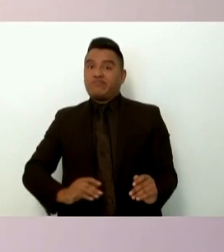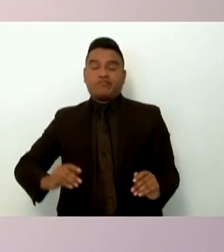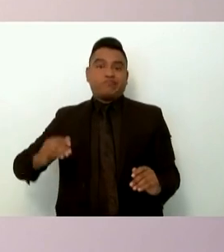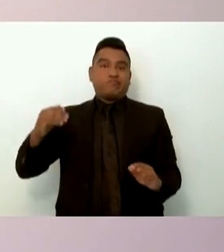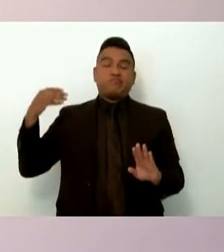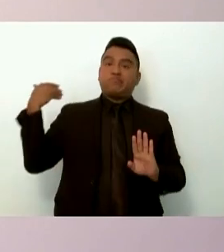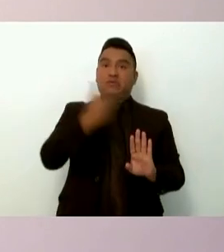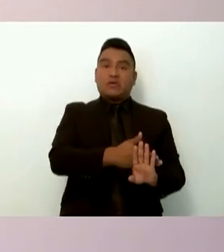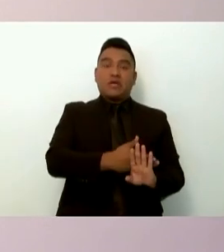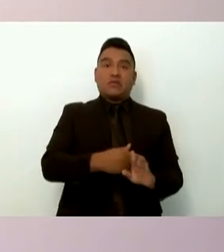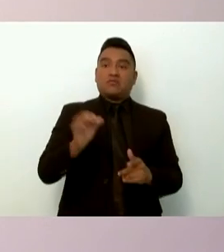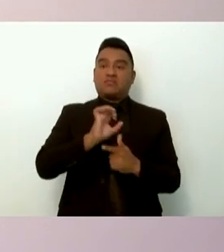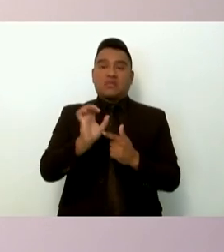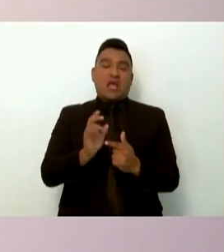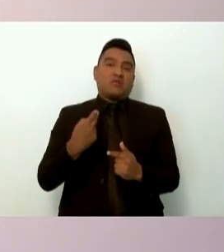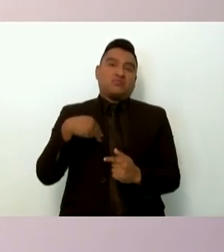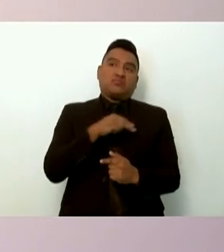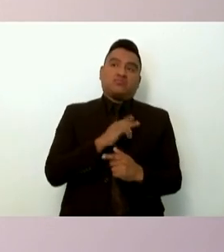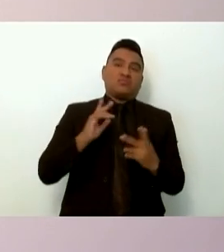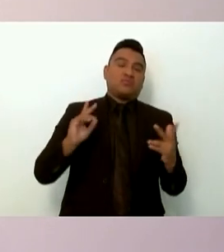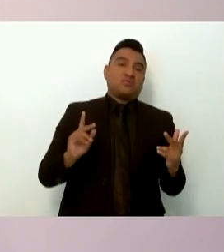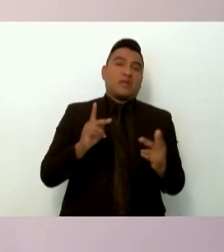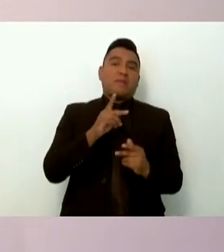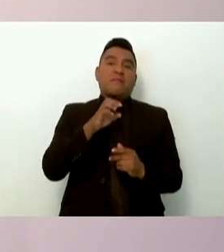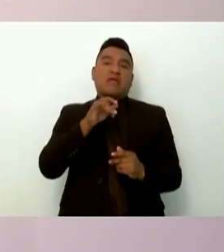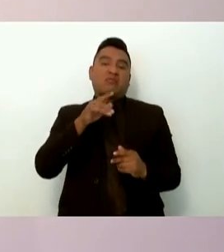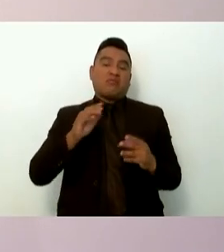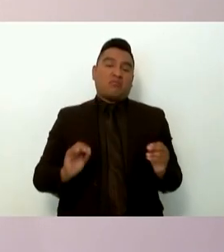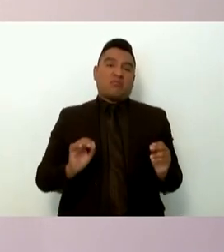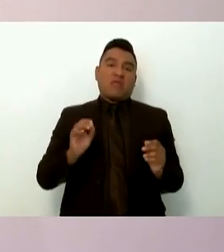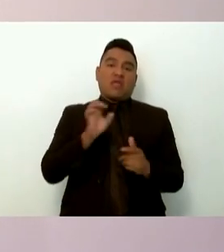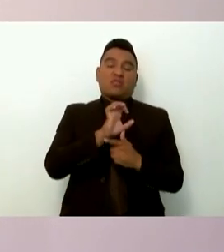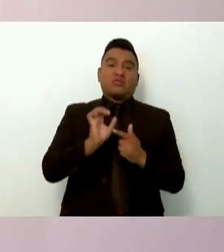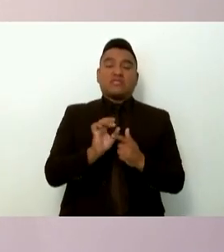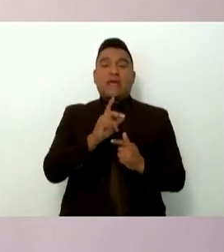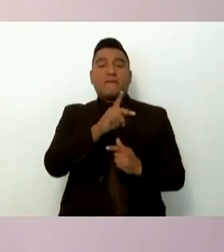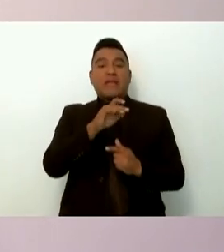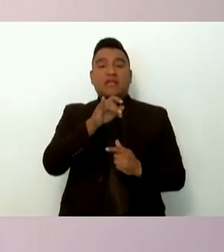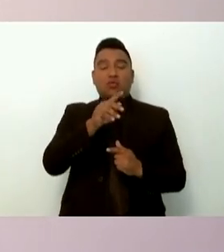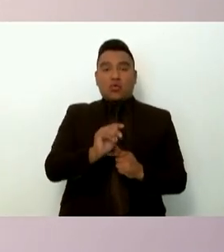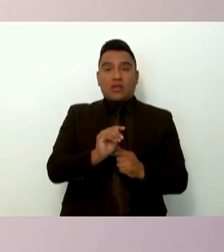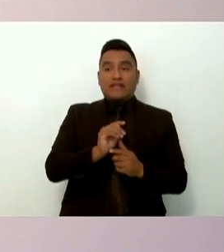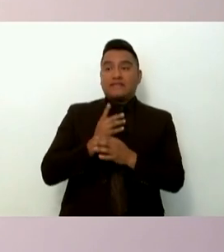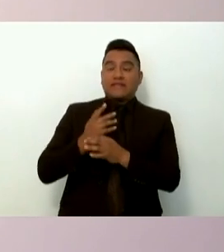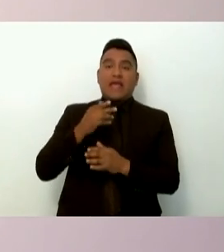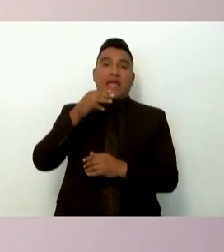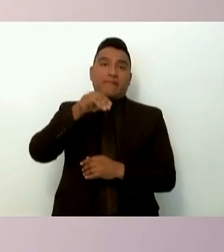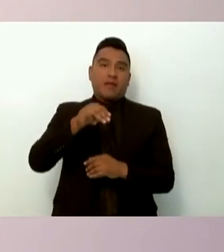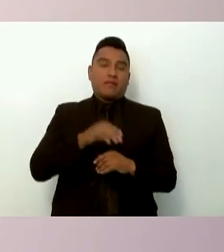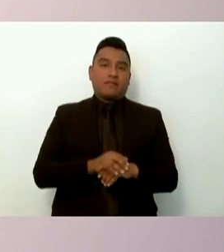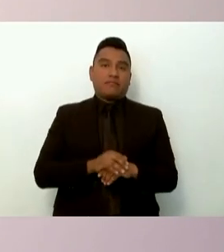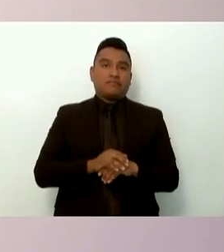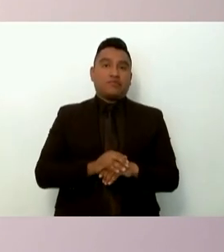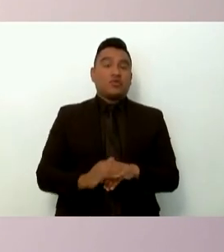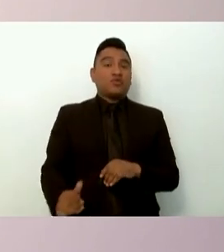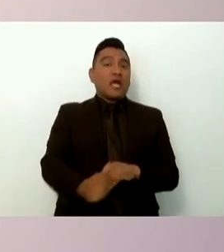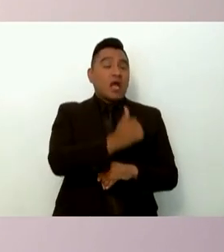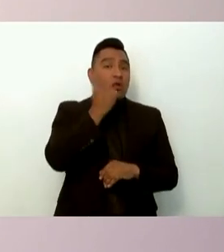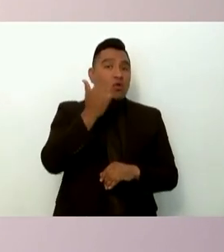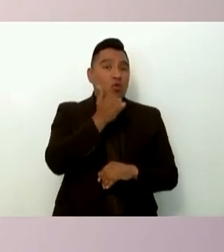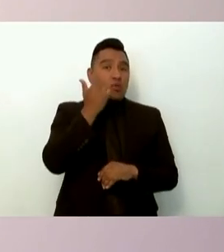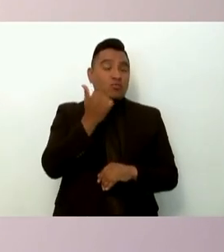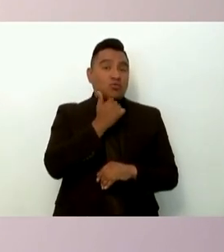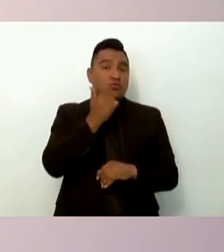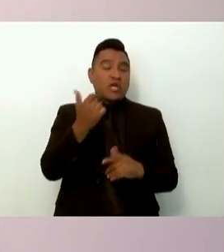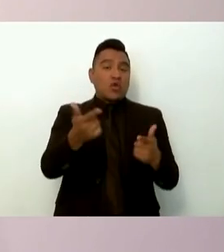a nosotros nos radió Peyton, y a Peyton le dijo N. Los estudiantes fueron entregados al